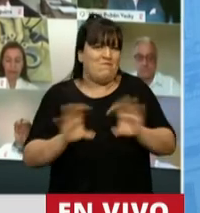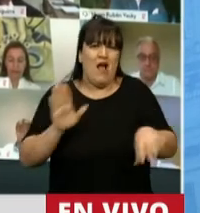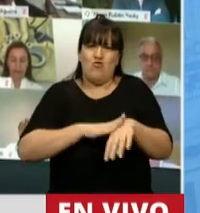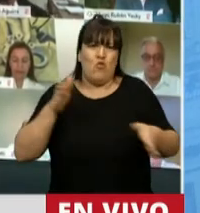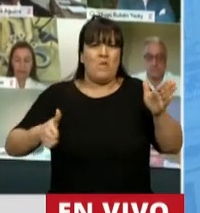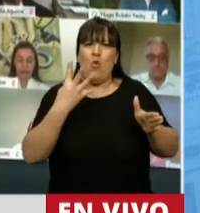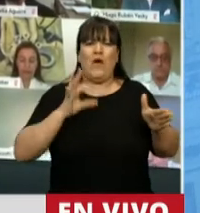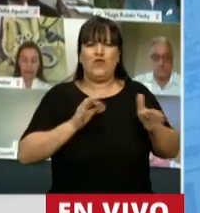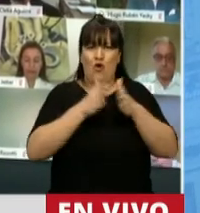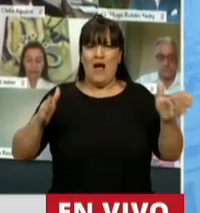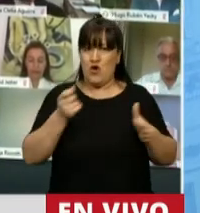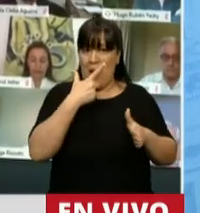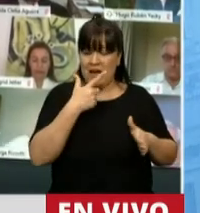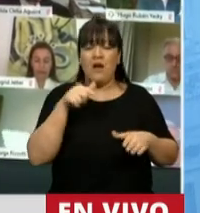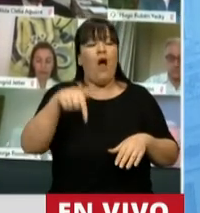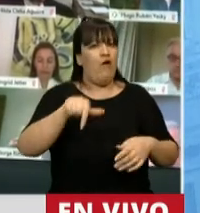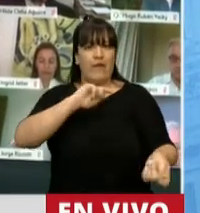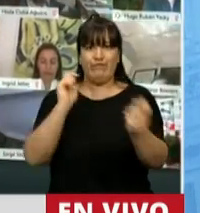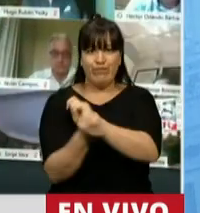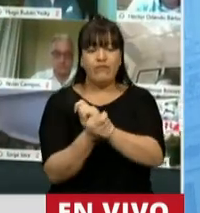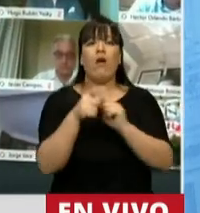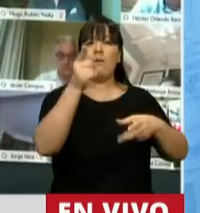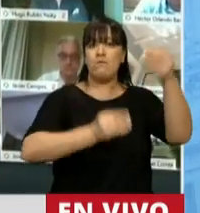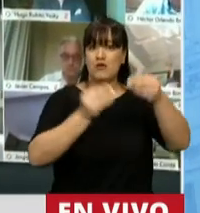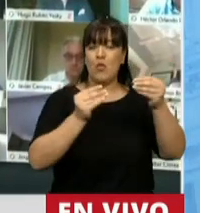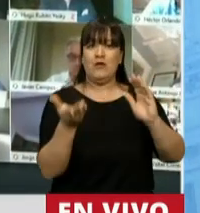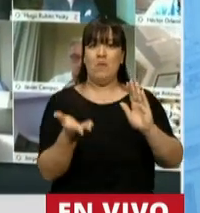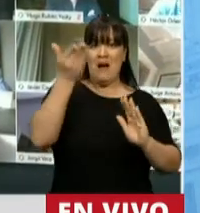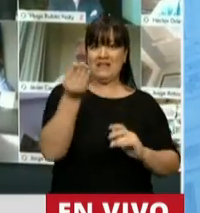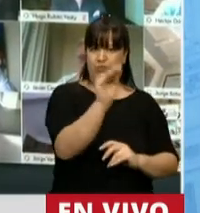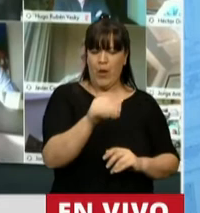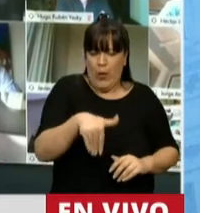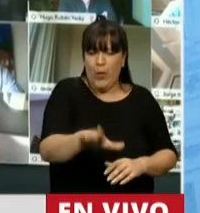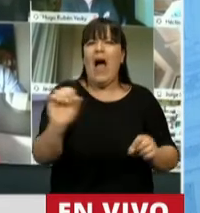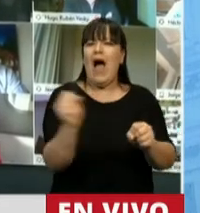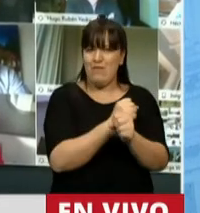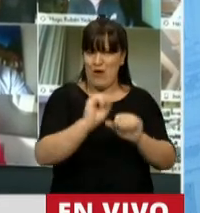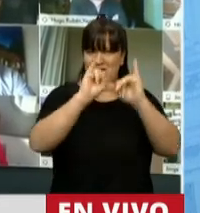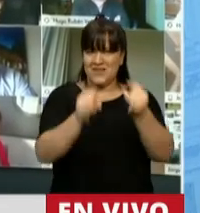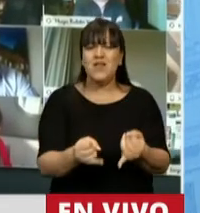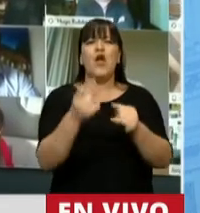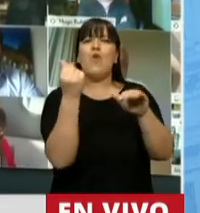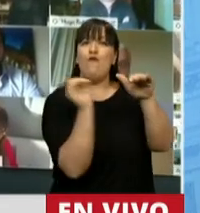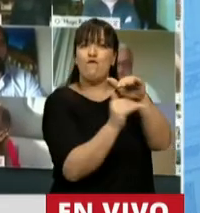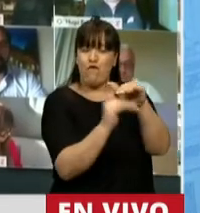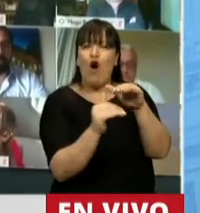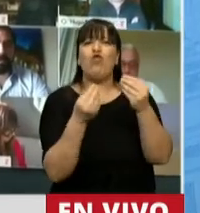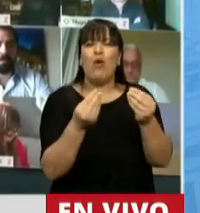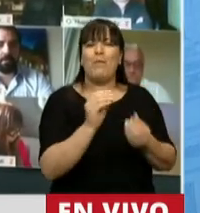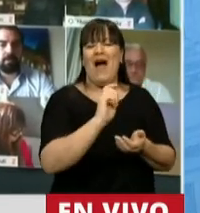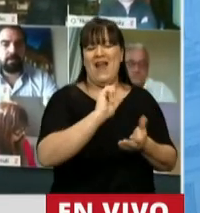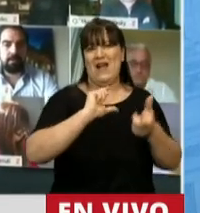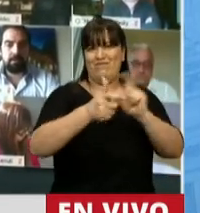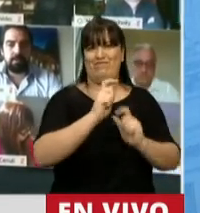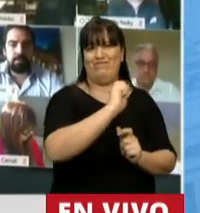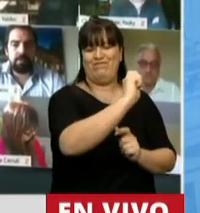Hoy, en esta ampliación presupuestaria, vamos a aprobar un fondo de compensación al transporte